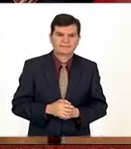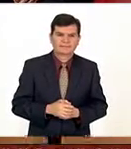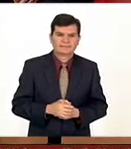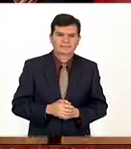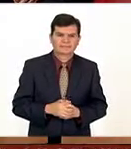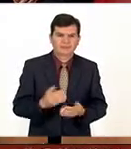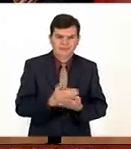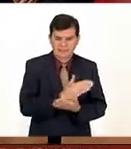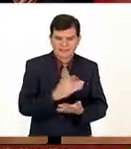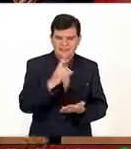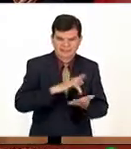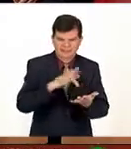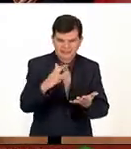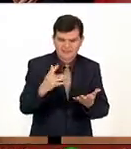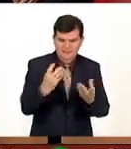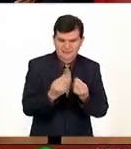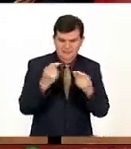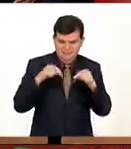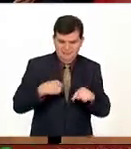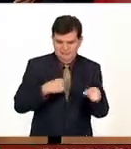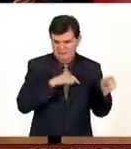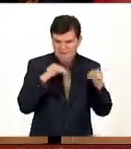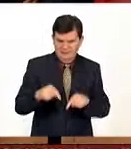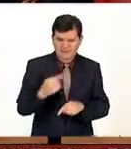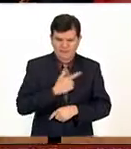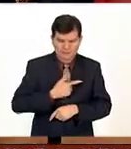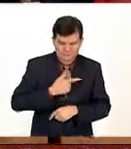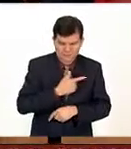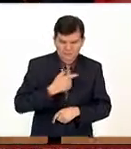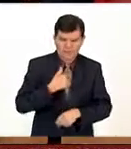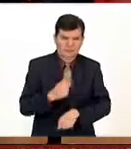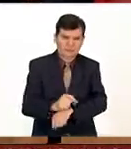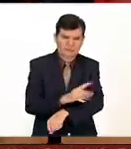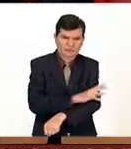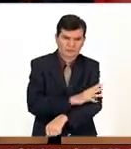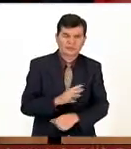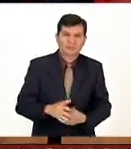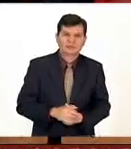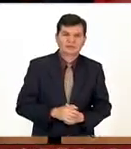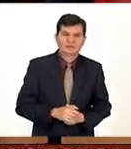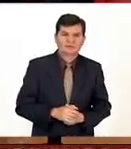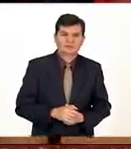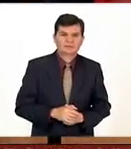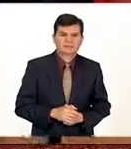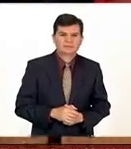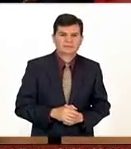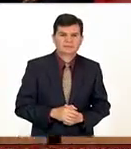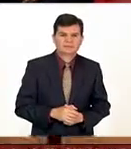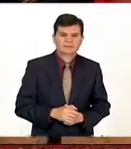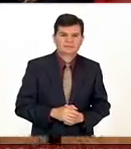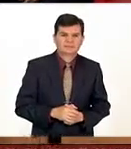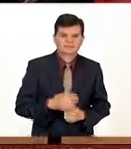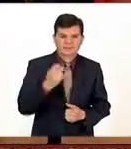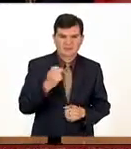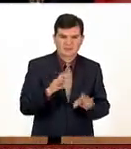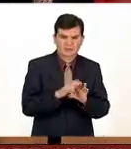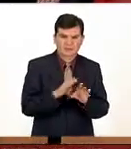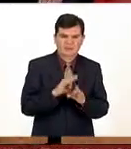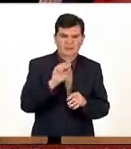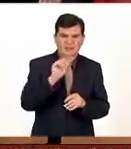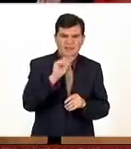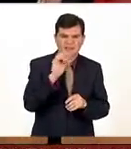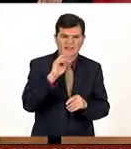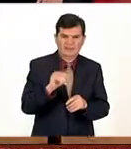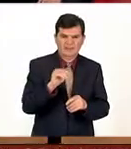Antes que nada muchas gracias por tenerme aquí me da mucho gusto me da mucha emoción o sea es Academ Gorodoc quiere